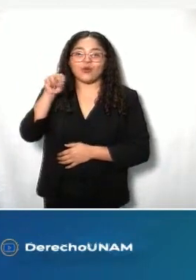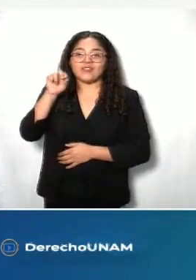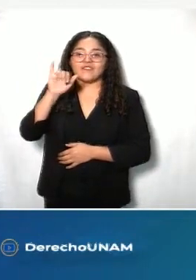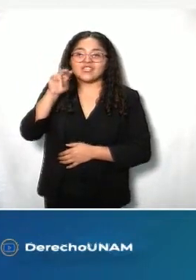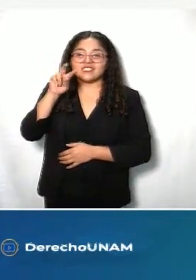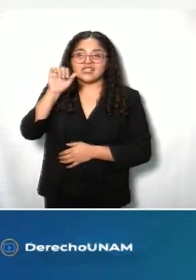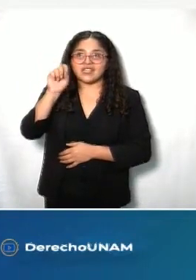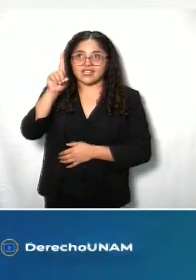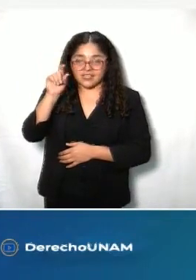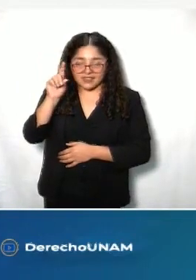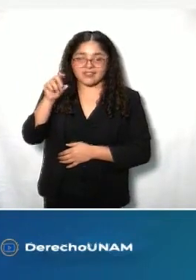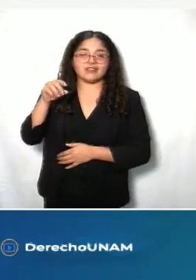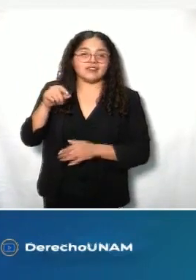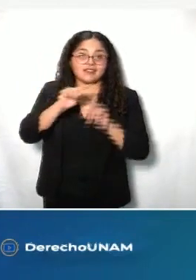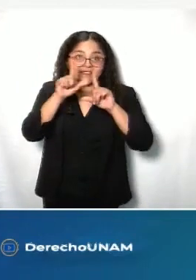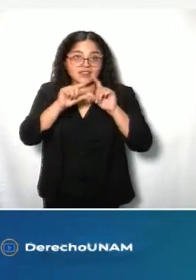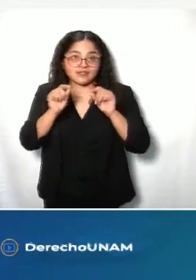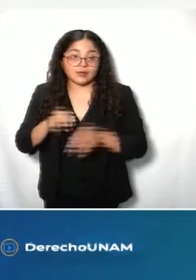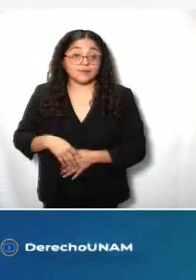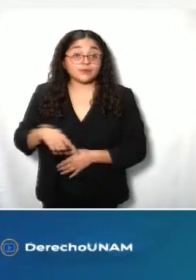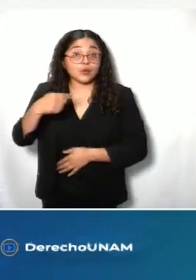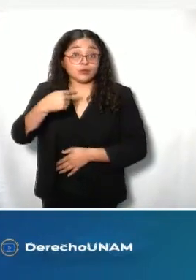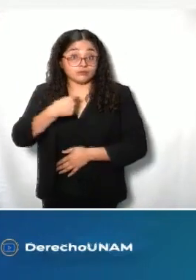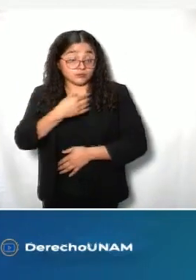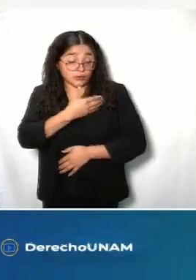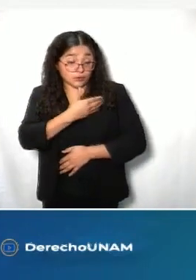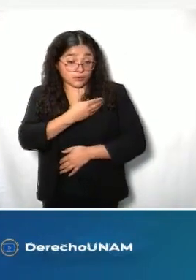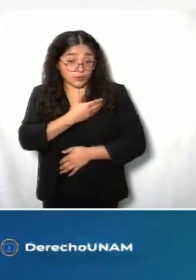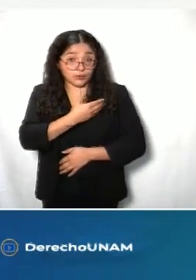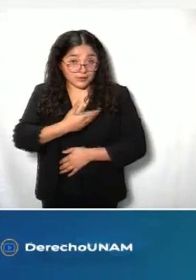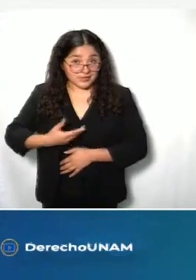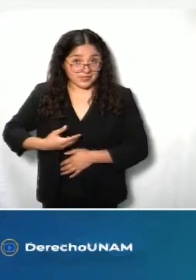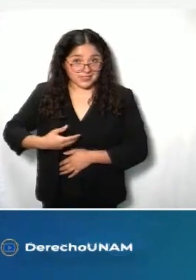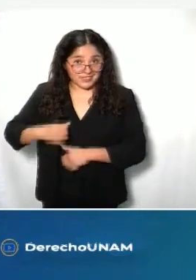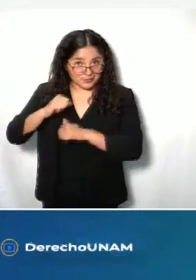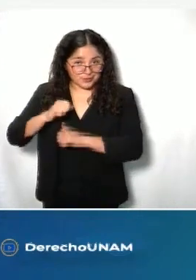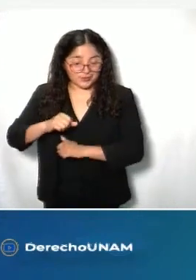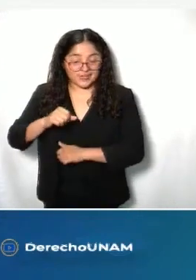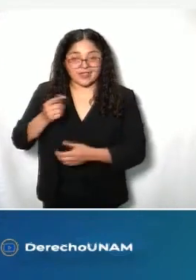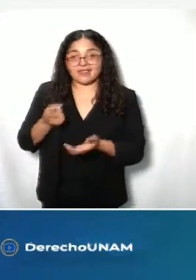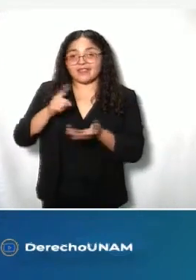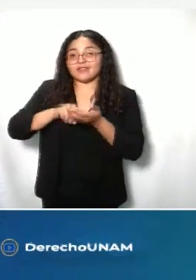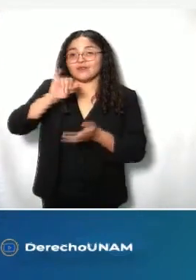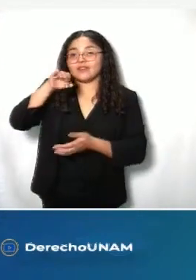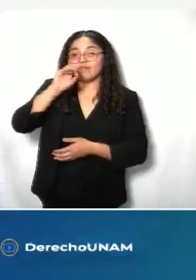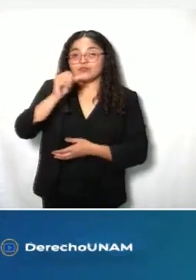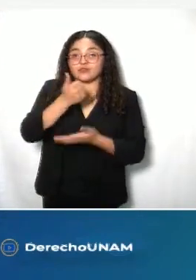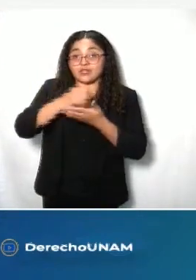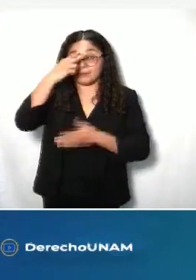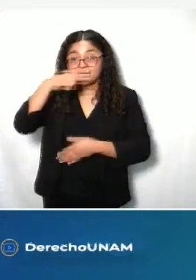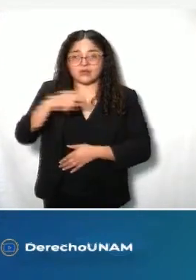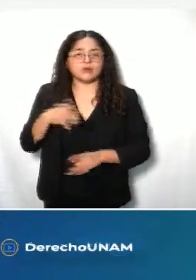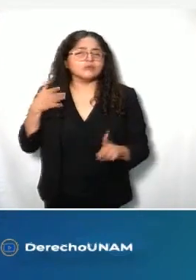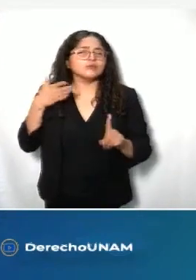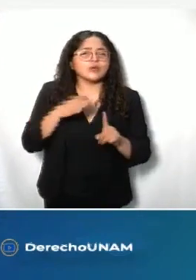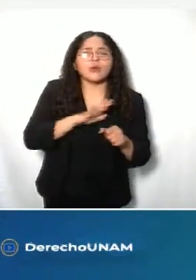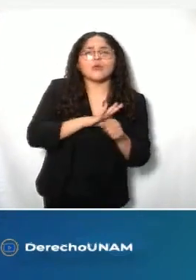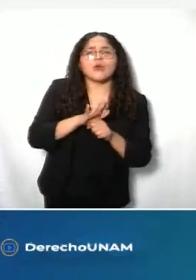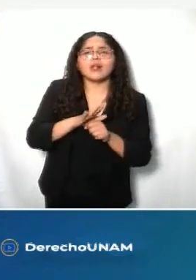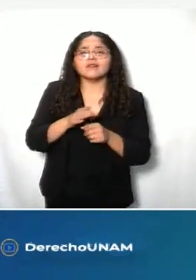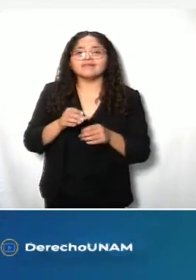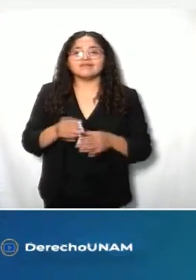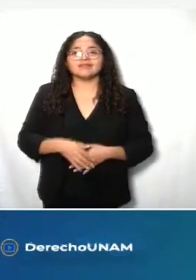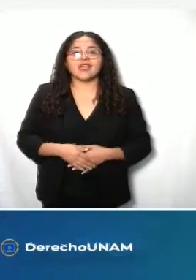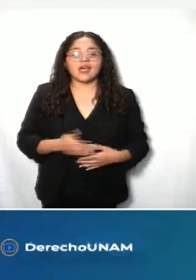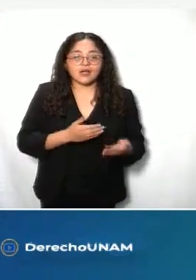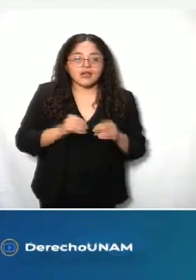como comisionados ciudadanos del INFO de la Ciudad de México, precisamente para lograr acercar más el derecho de acción a la información y la